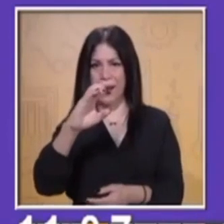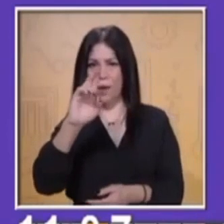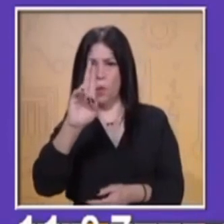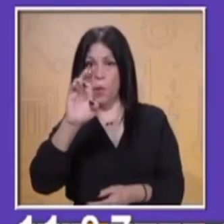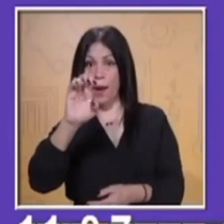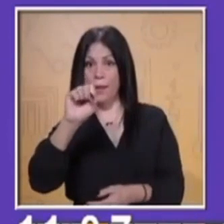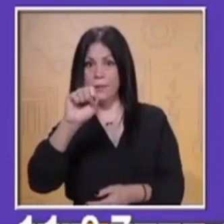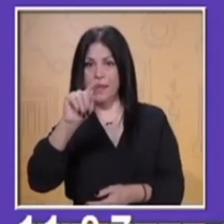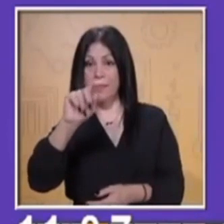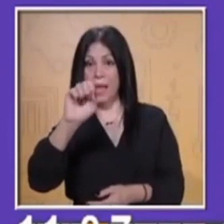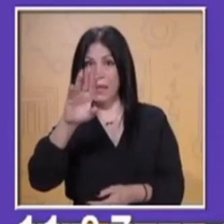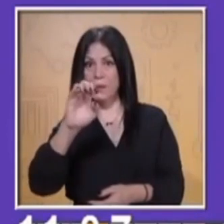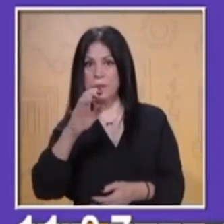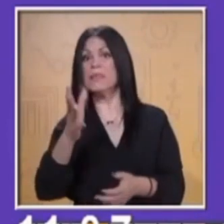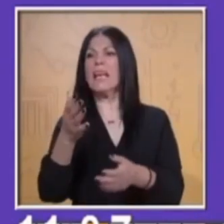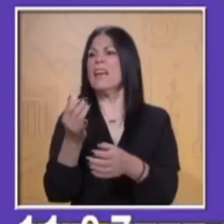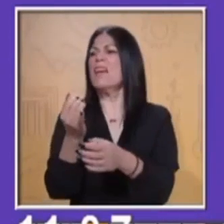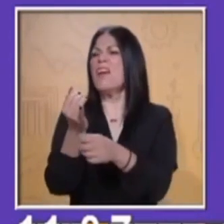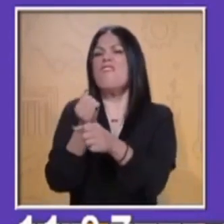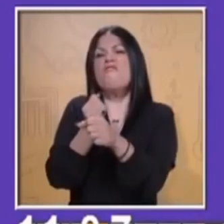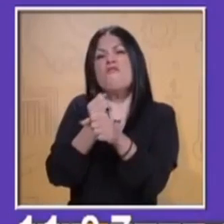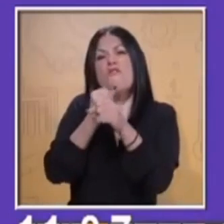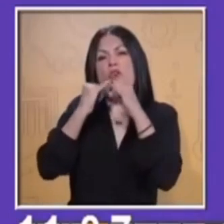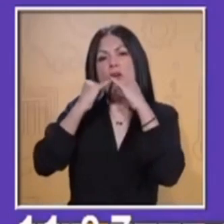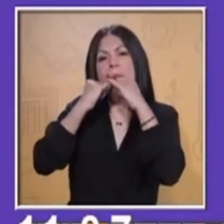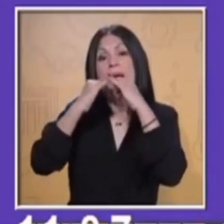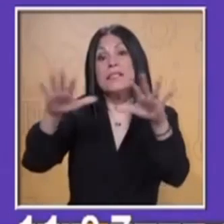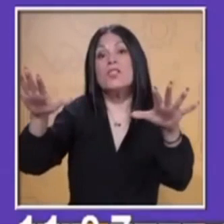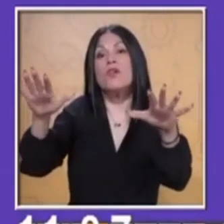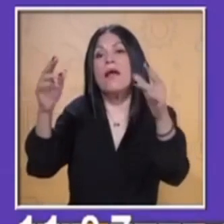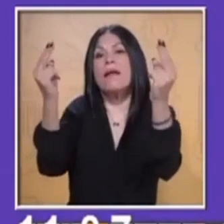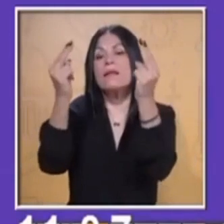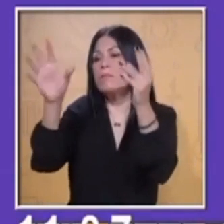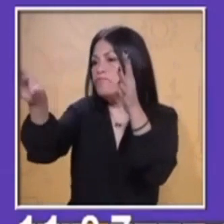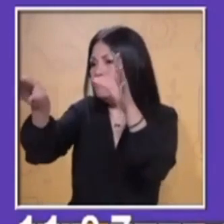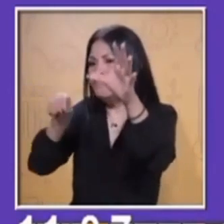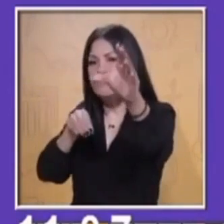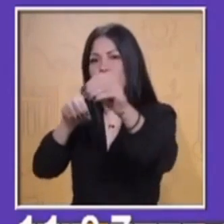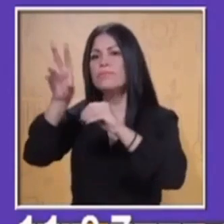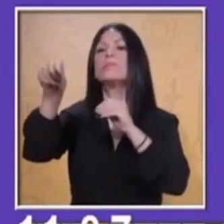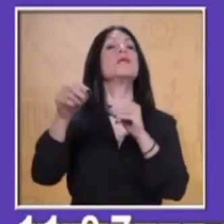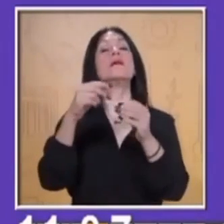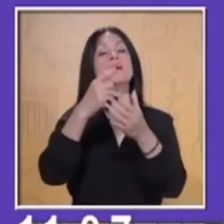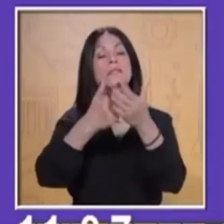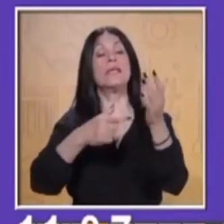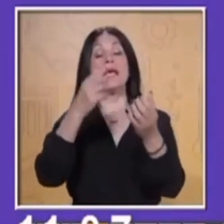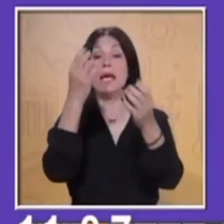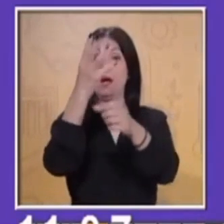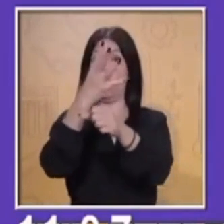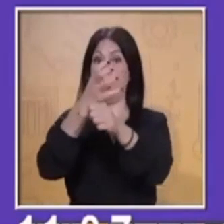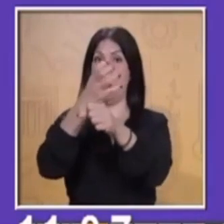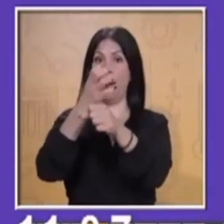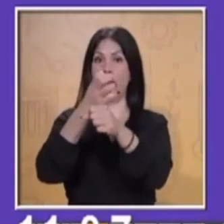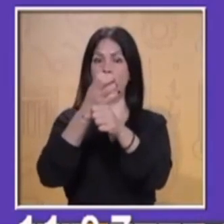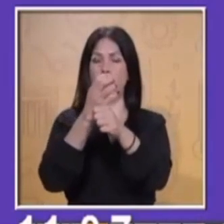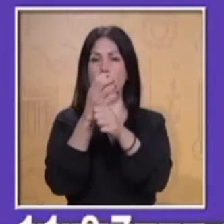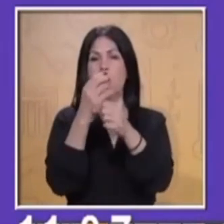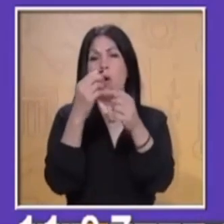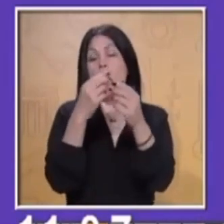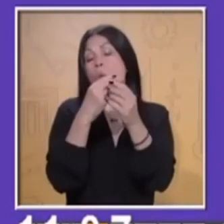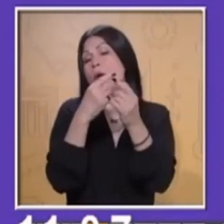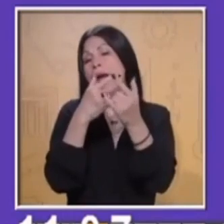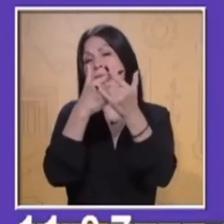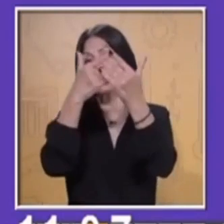Y en cuarto grado de primaria vamos a reconocer los elementos de las narraciones. El inicio, la